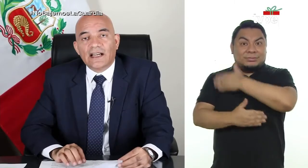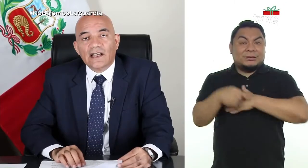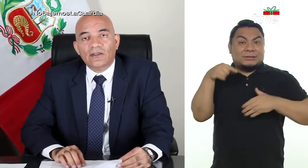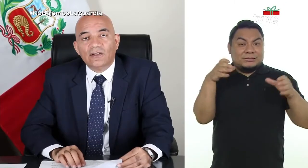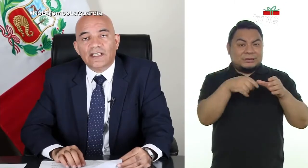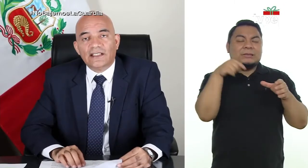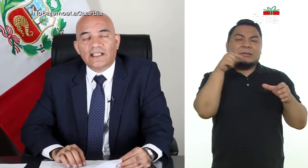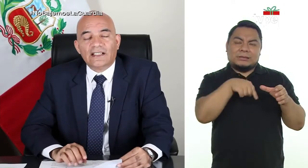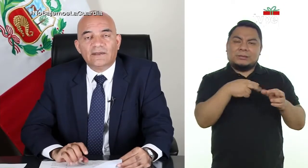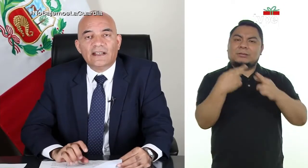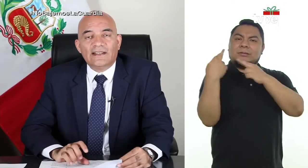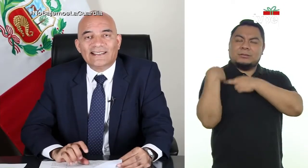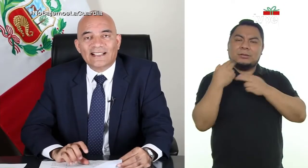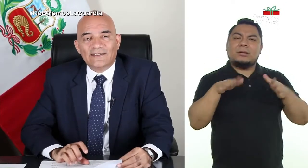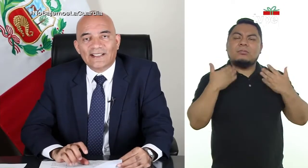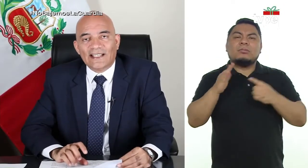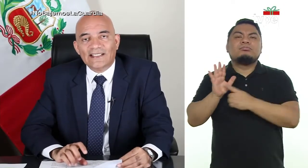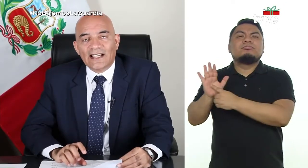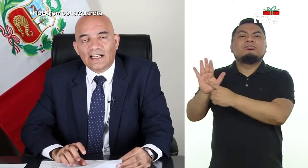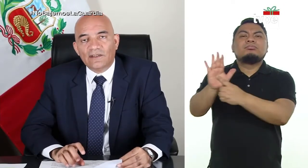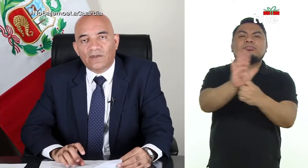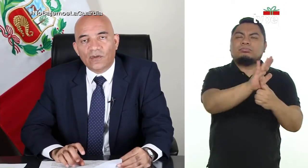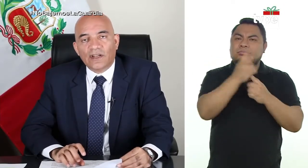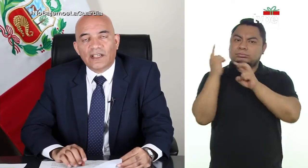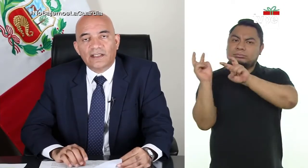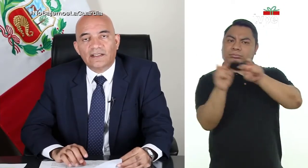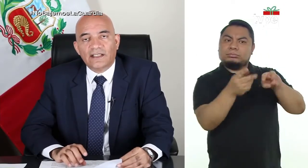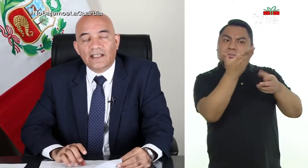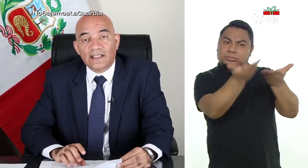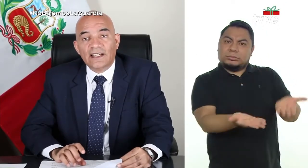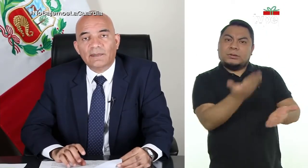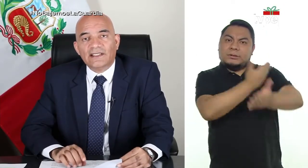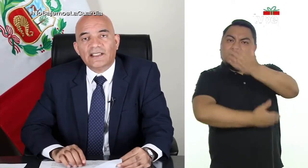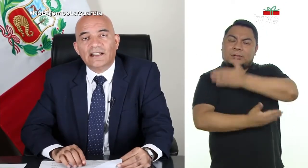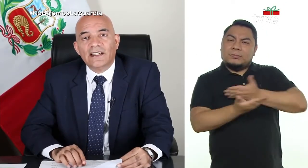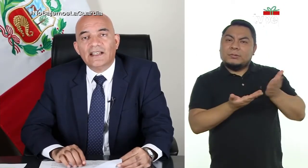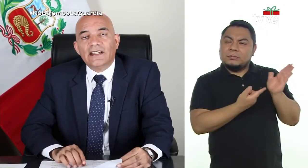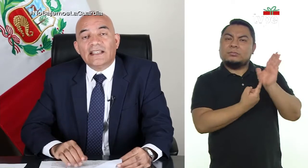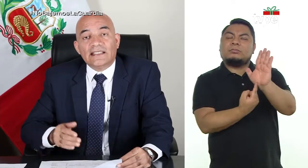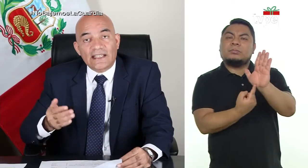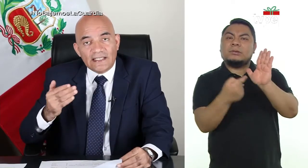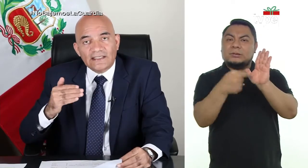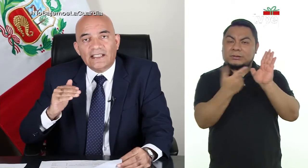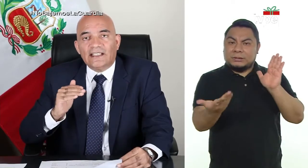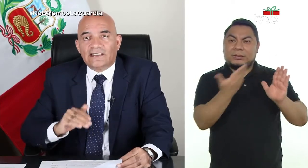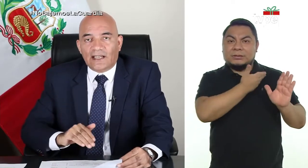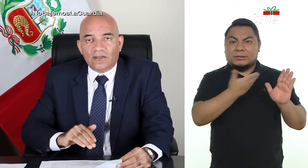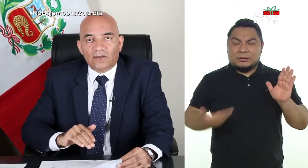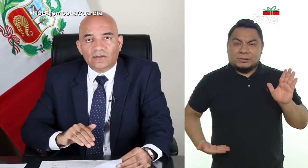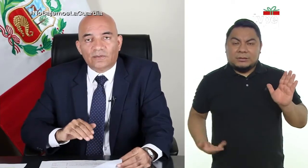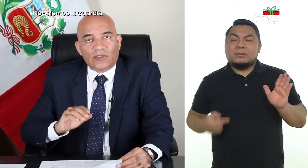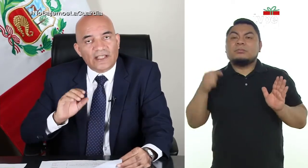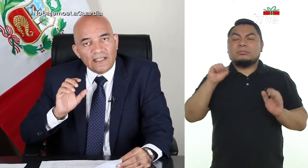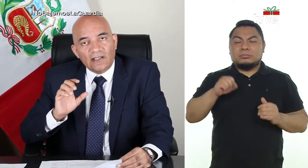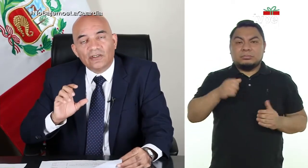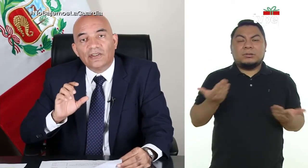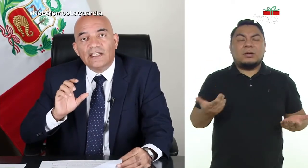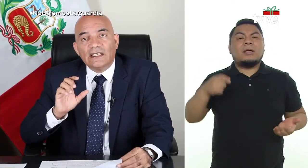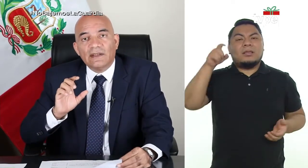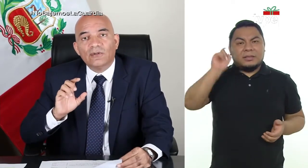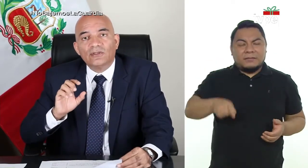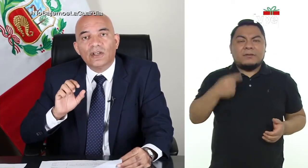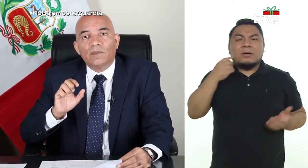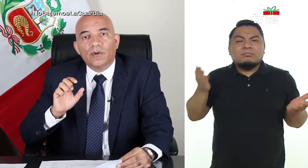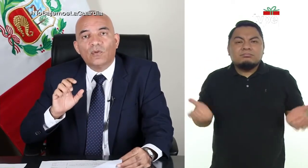encargado de transversalizar el enfoque de la discapacidad desde el Estado, porque es desde